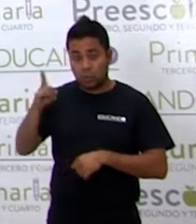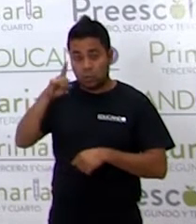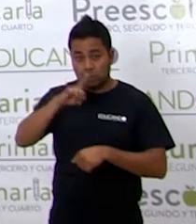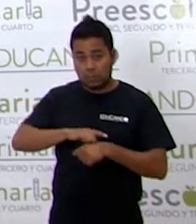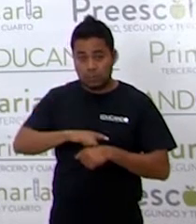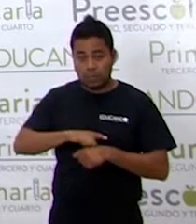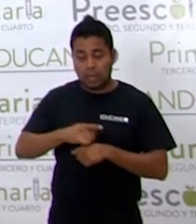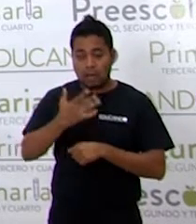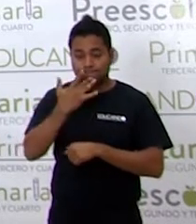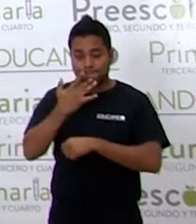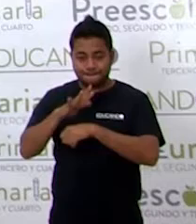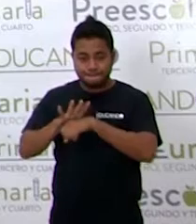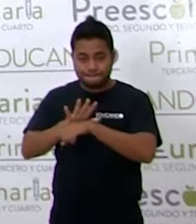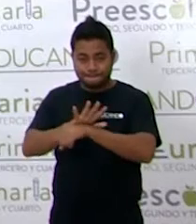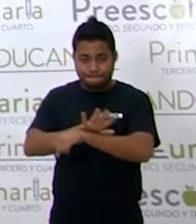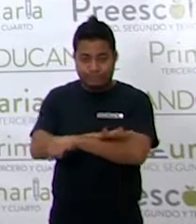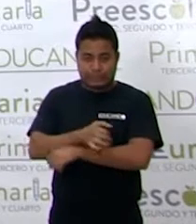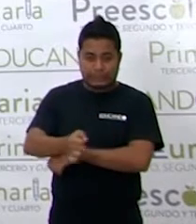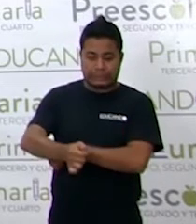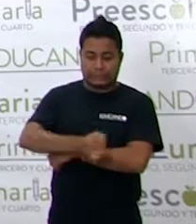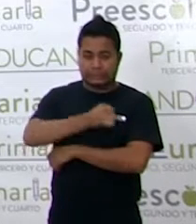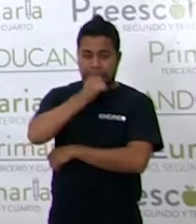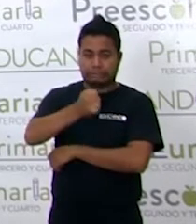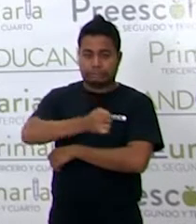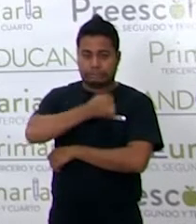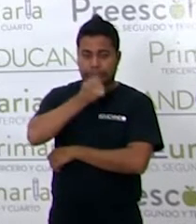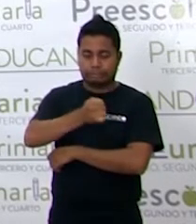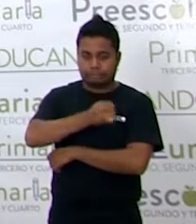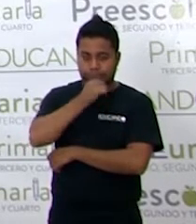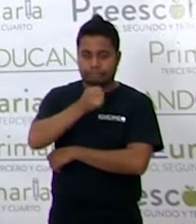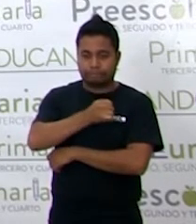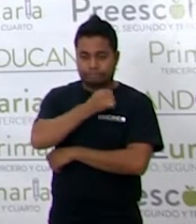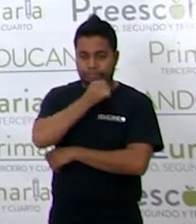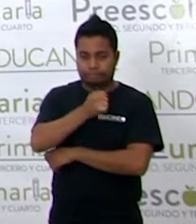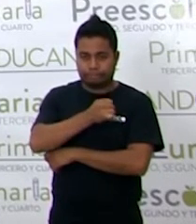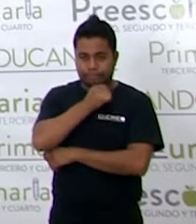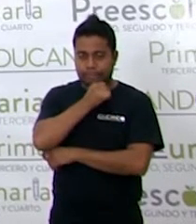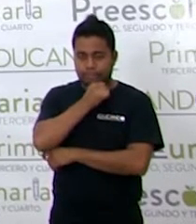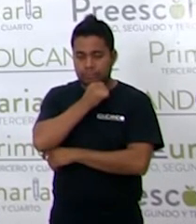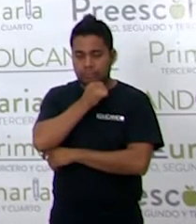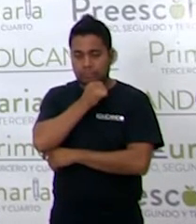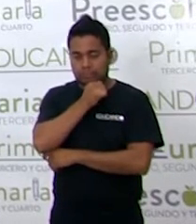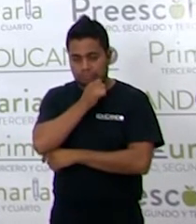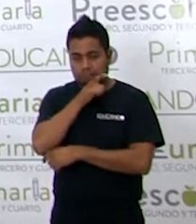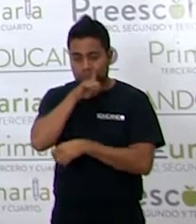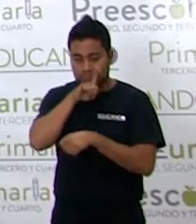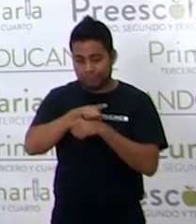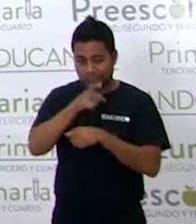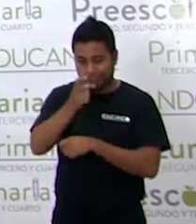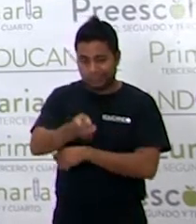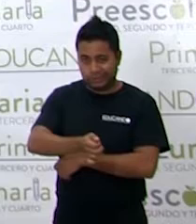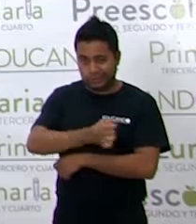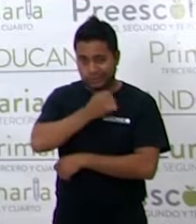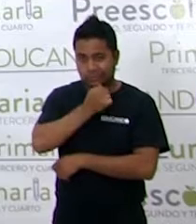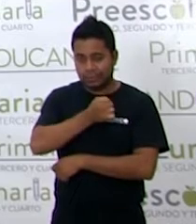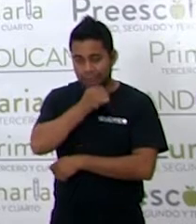de las que. De las lagartijas.